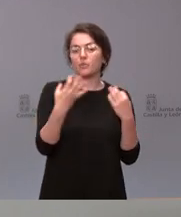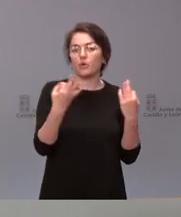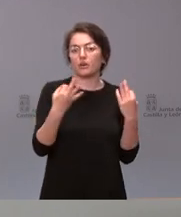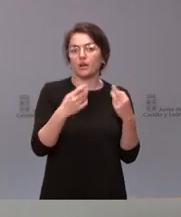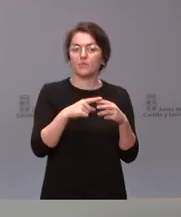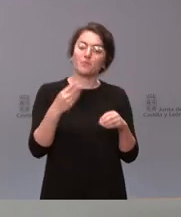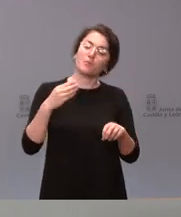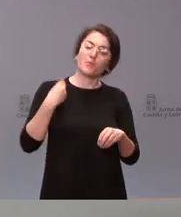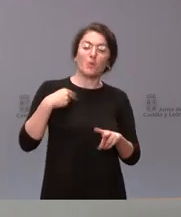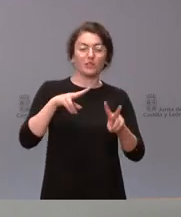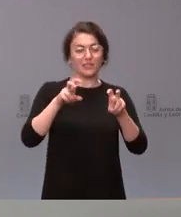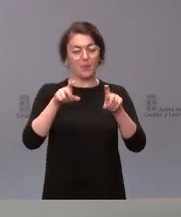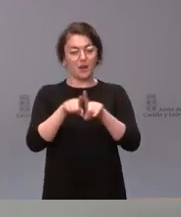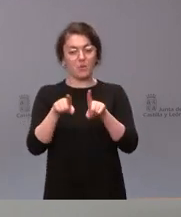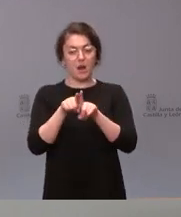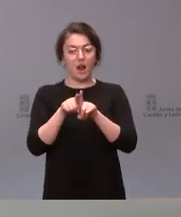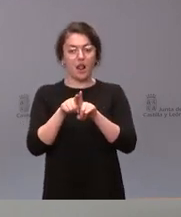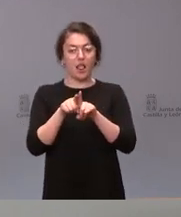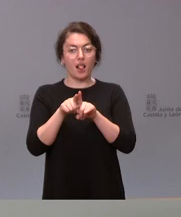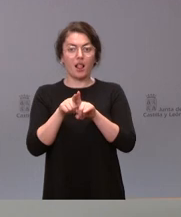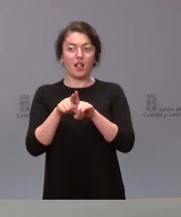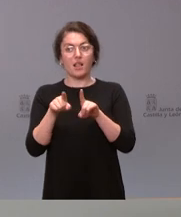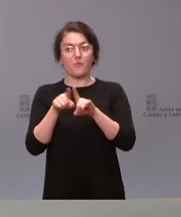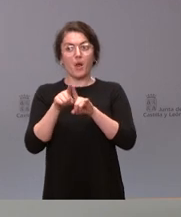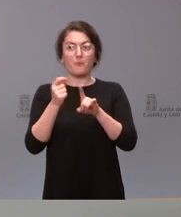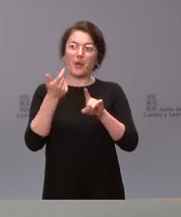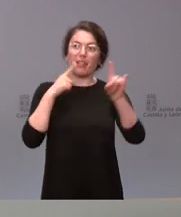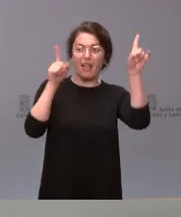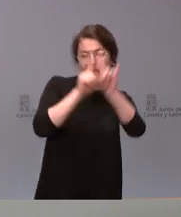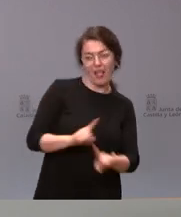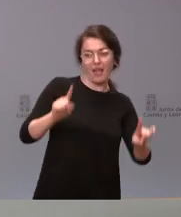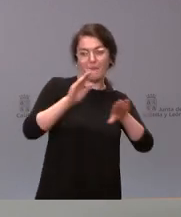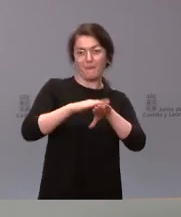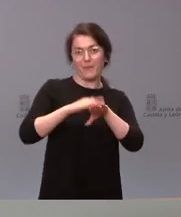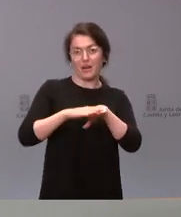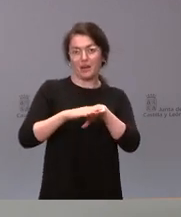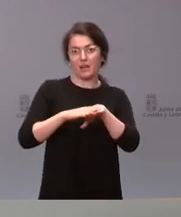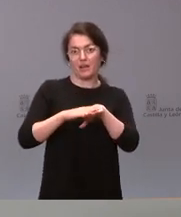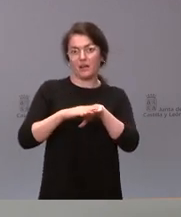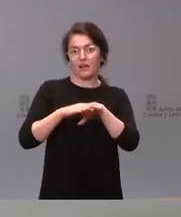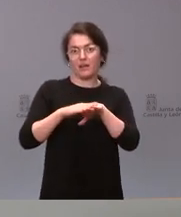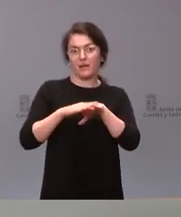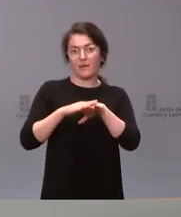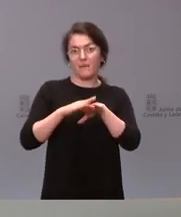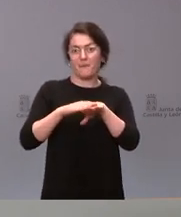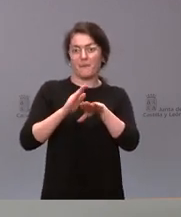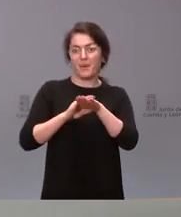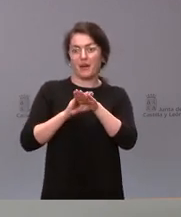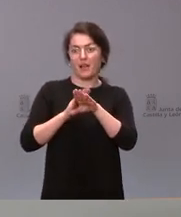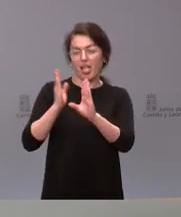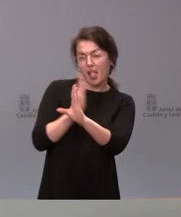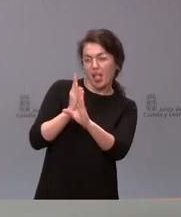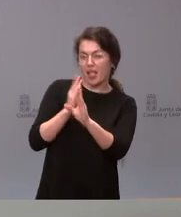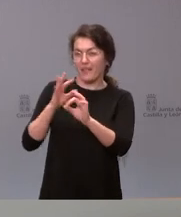asunto como un factor de cortina de humo para ocultar el debate social o los problemas